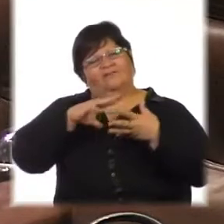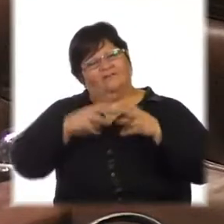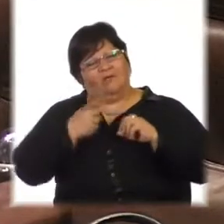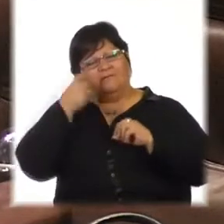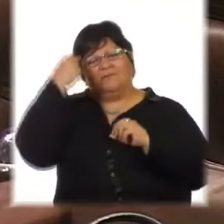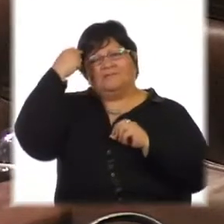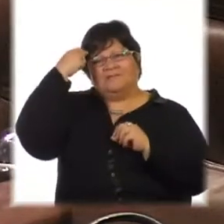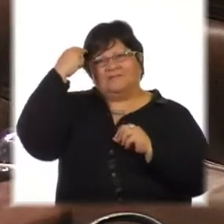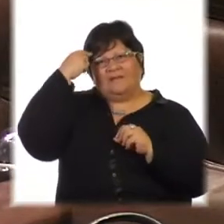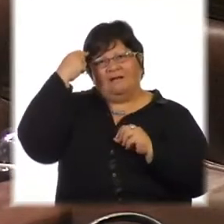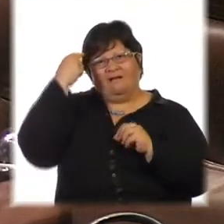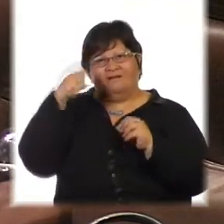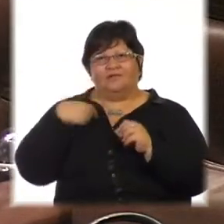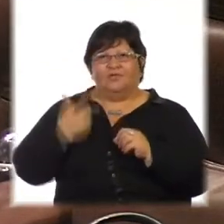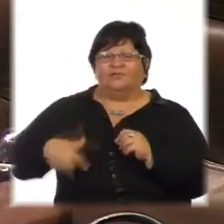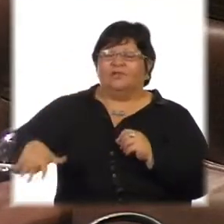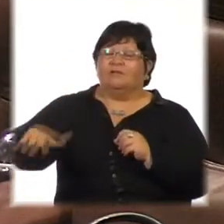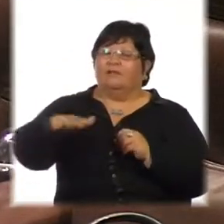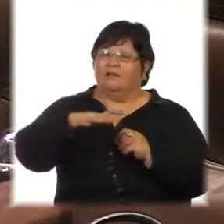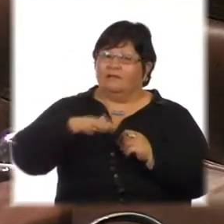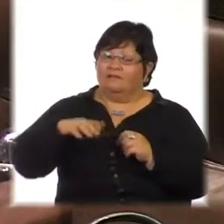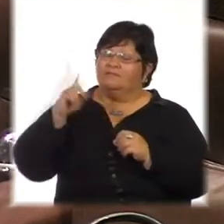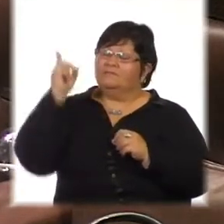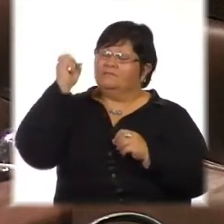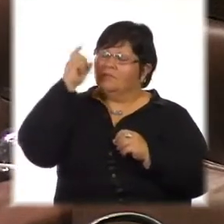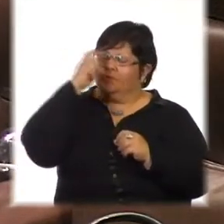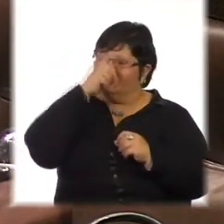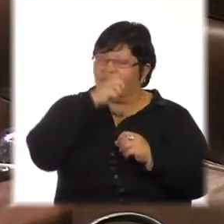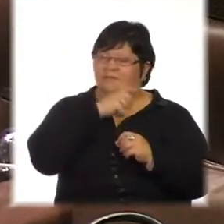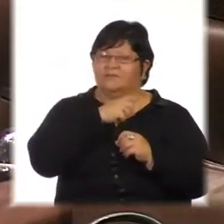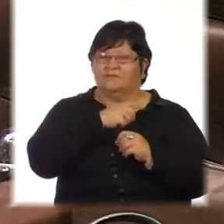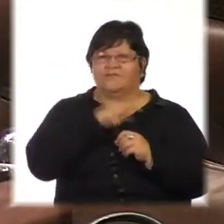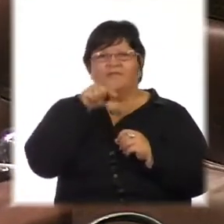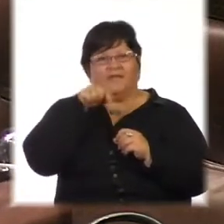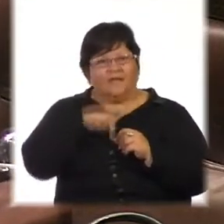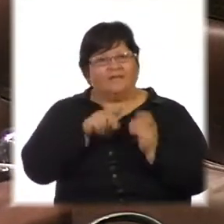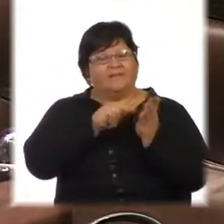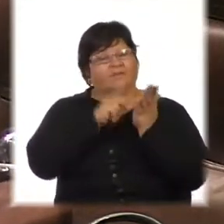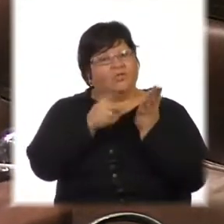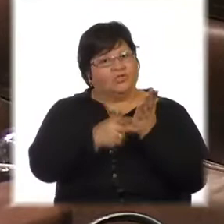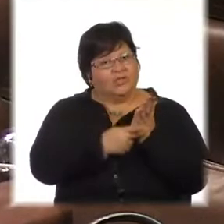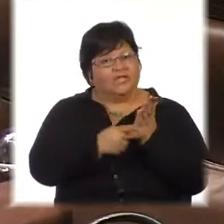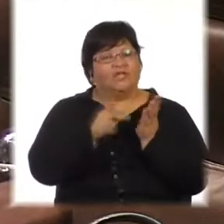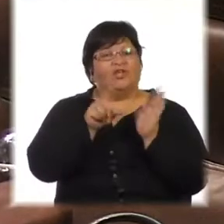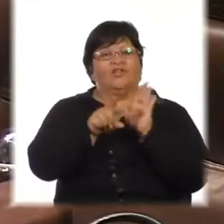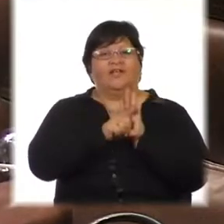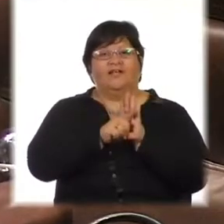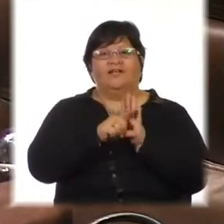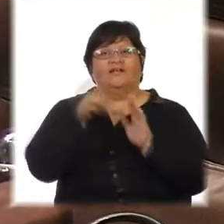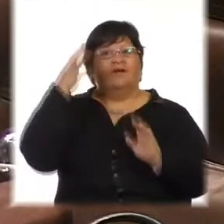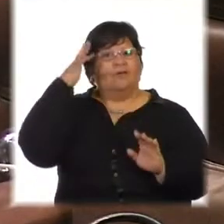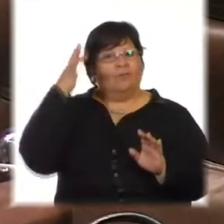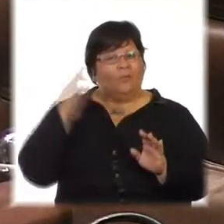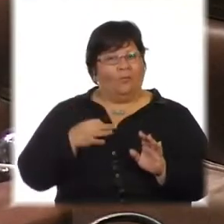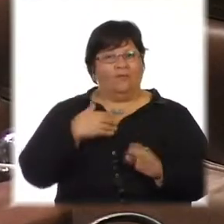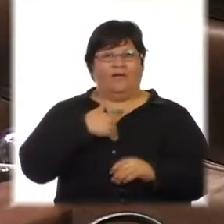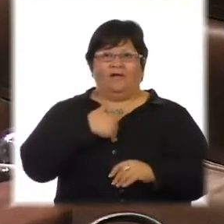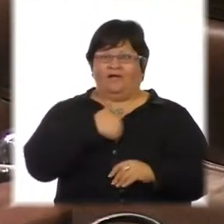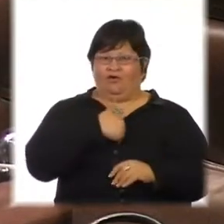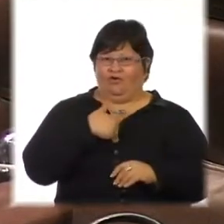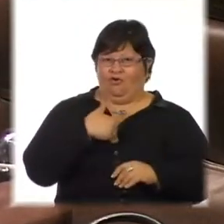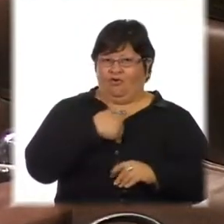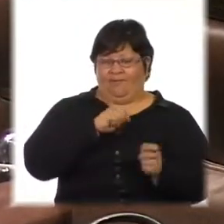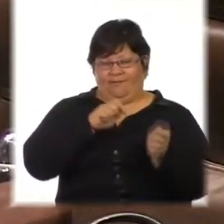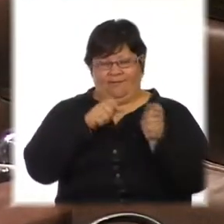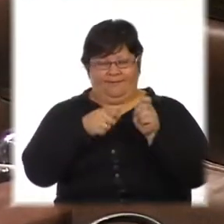quizás sea la tarea más difícil. Y este proyecto de ley viene también a cumplir ese rol. De que